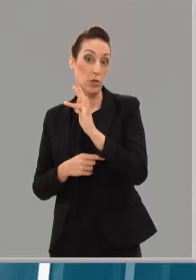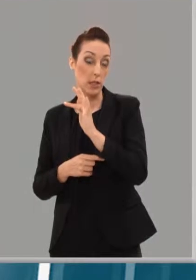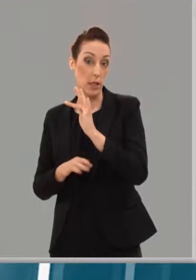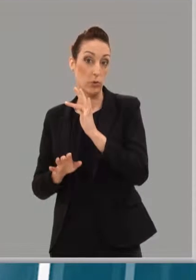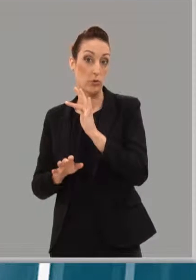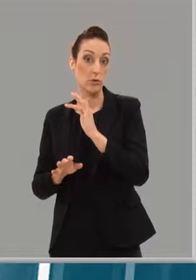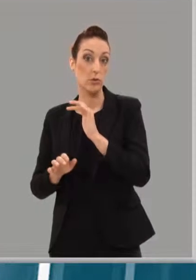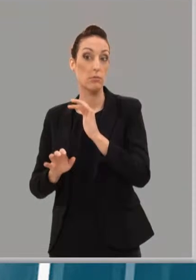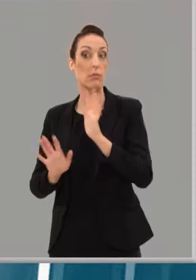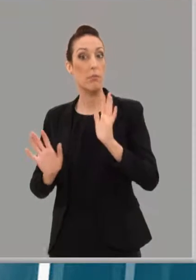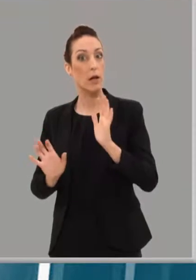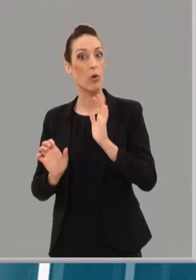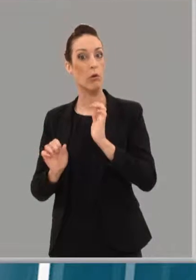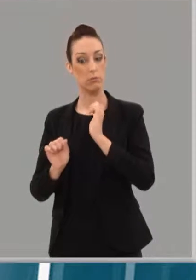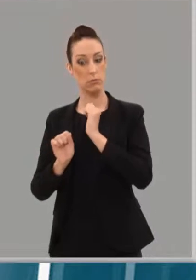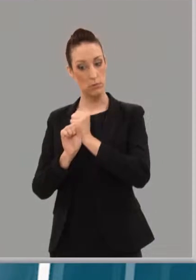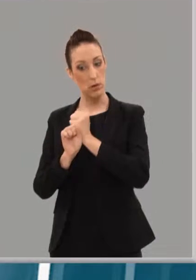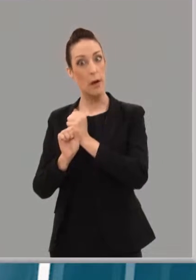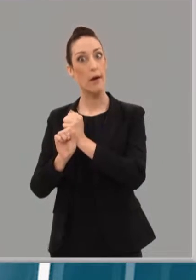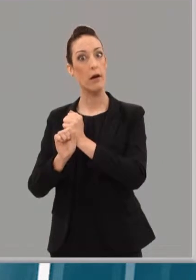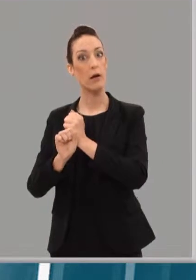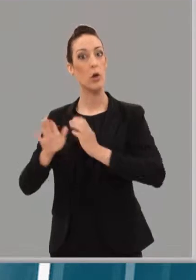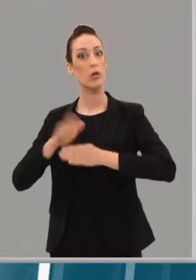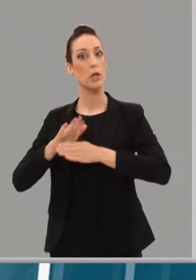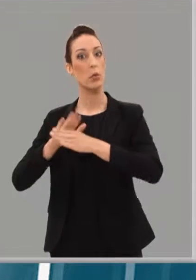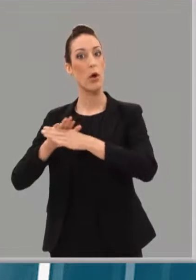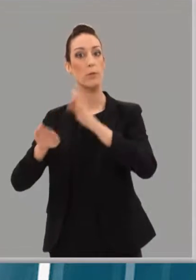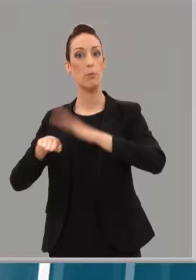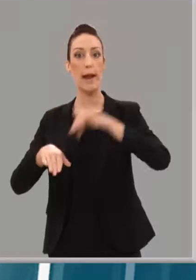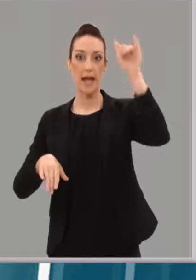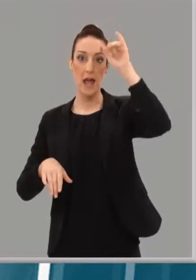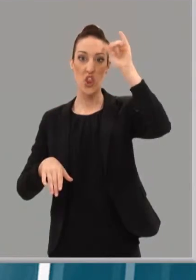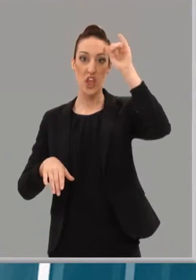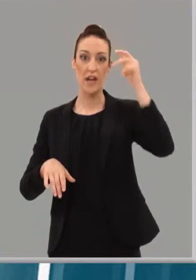Vamos a trabajar por lograr esas confluencias de la izquierda.